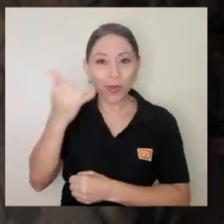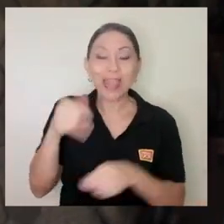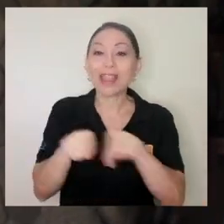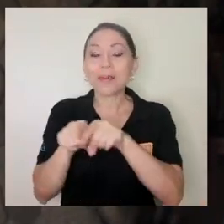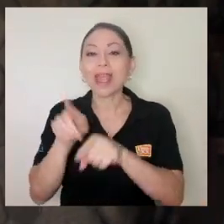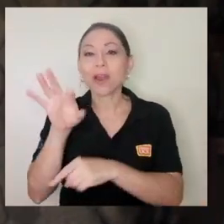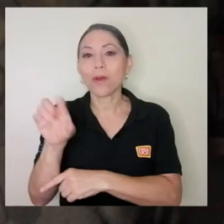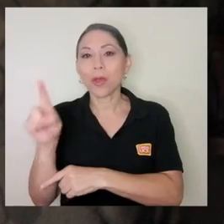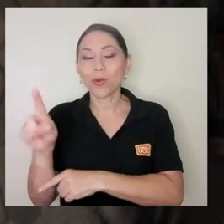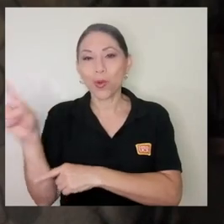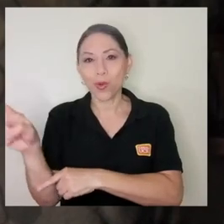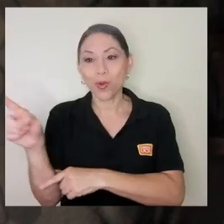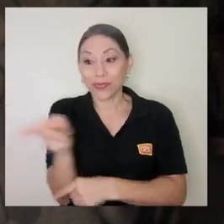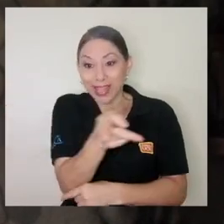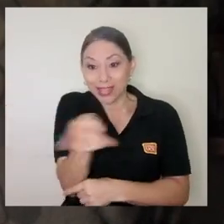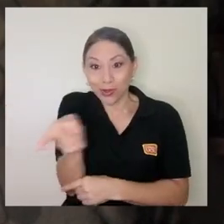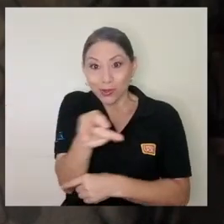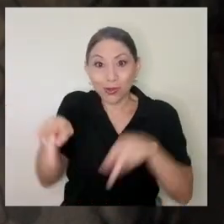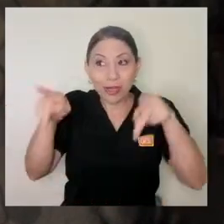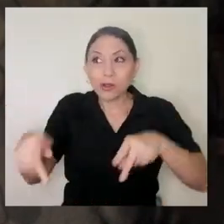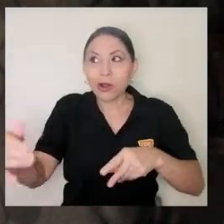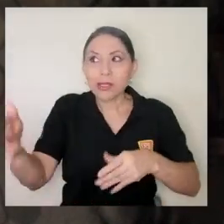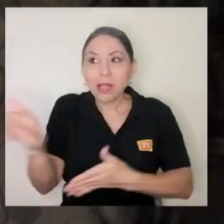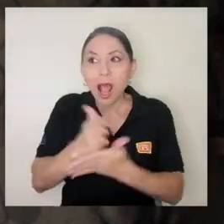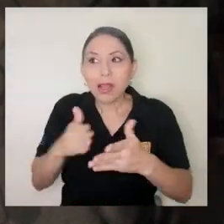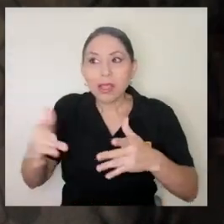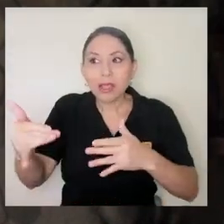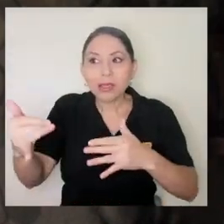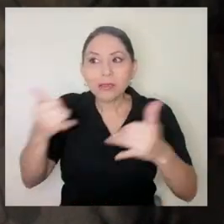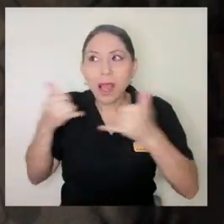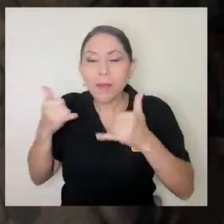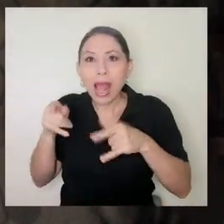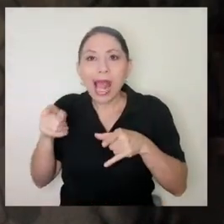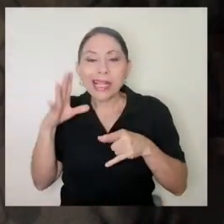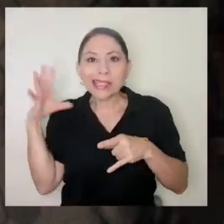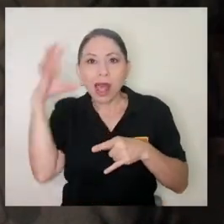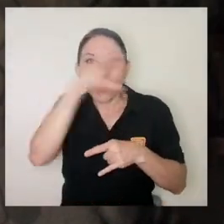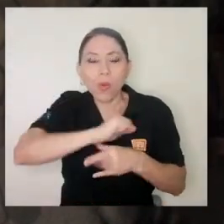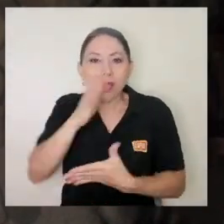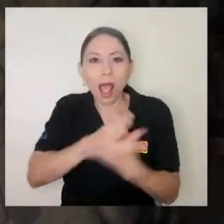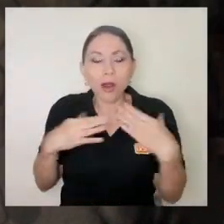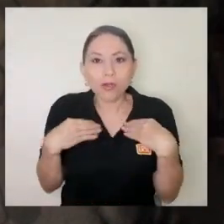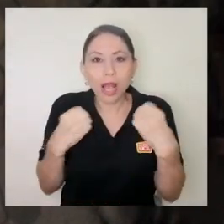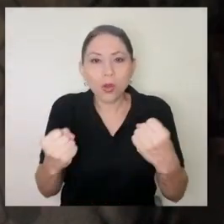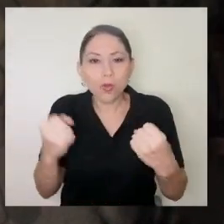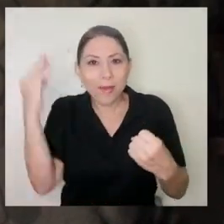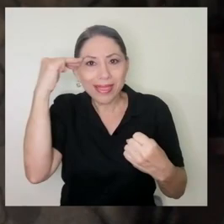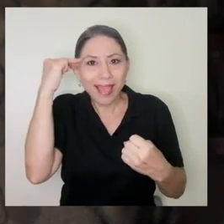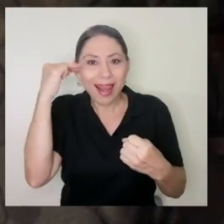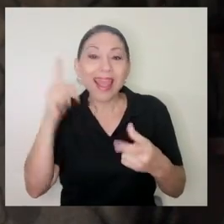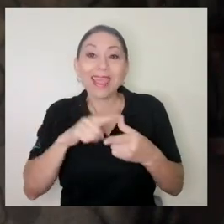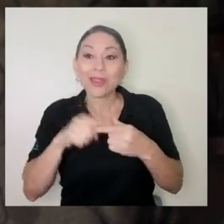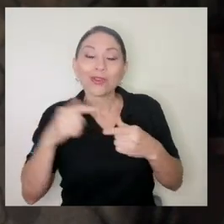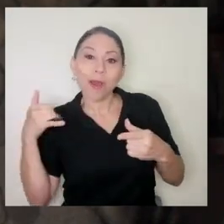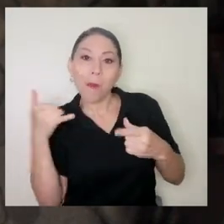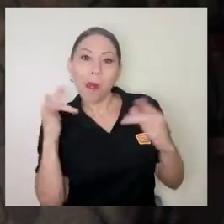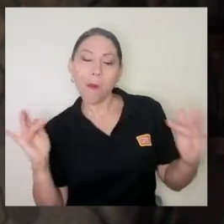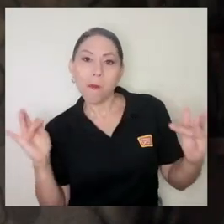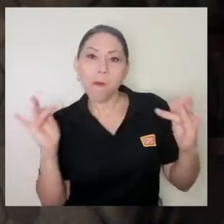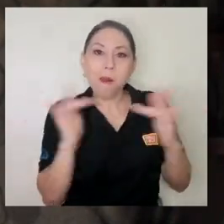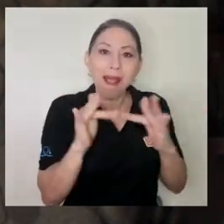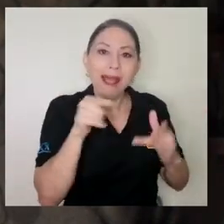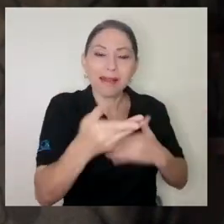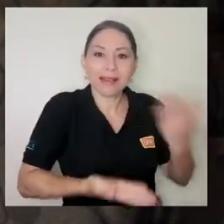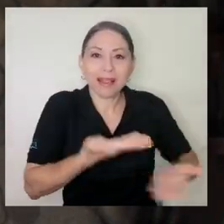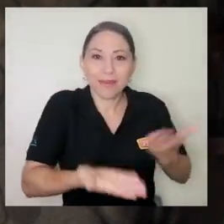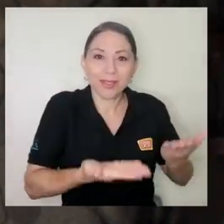despachadores del 1322 o el 911, cuando detectan que es una situación de salud mental, inmediatamente la derivan a este servicio que está atendido por